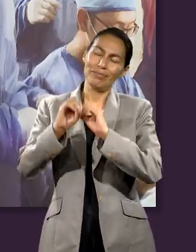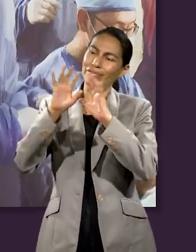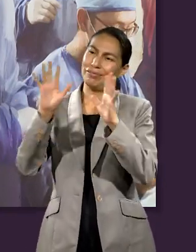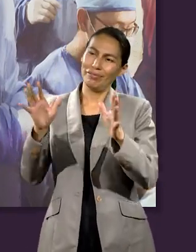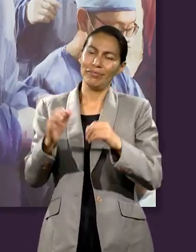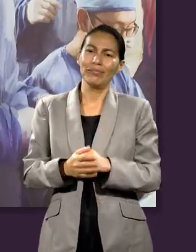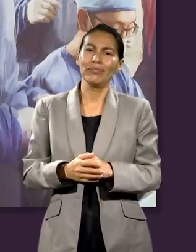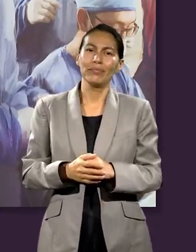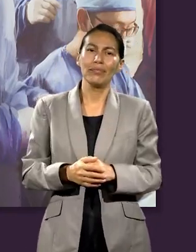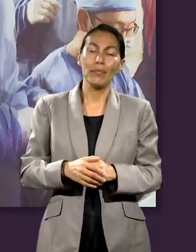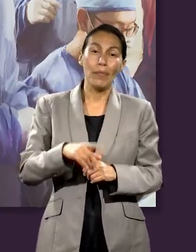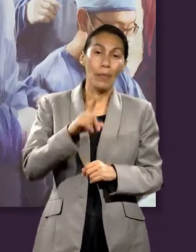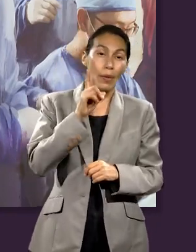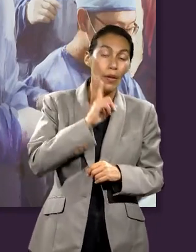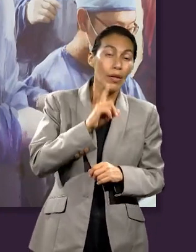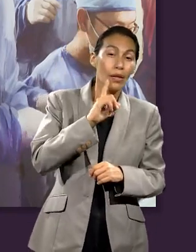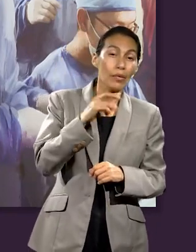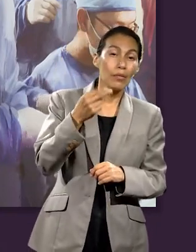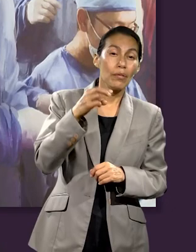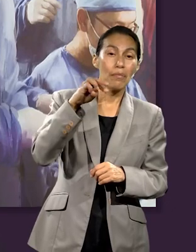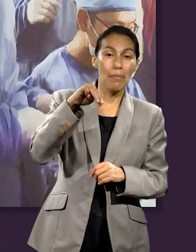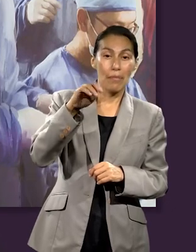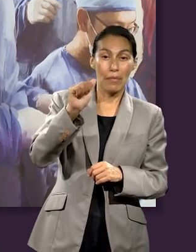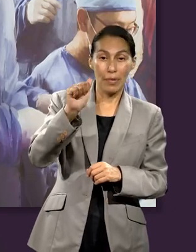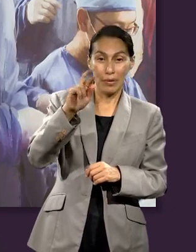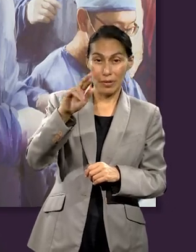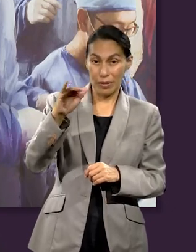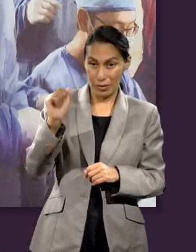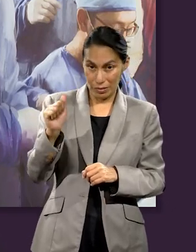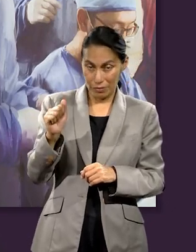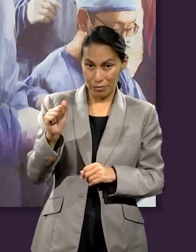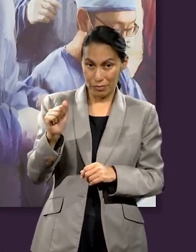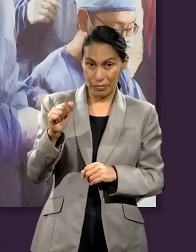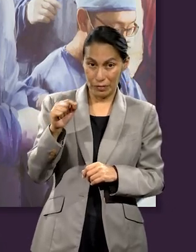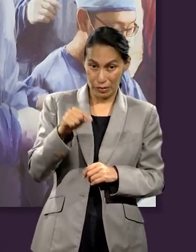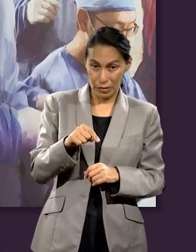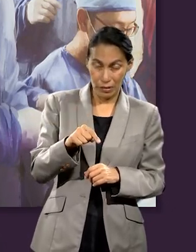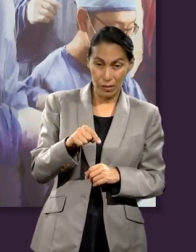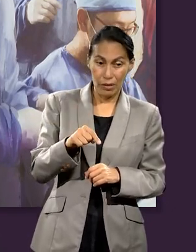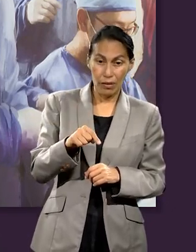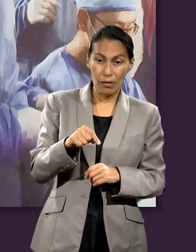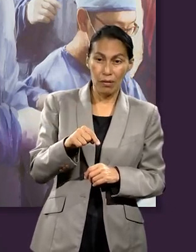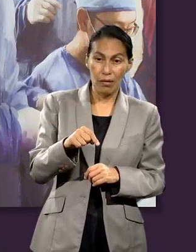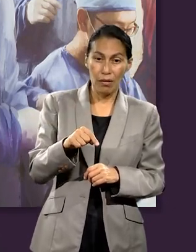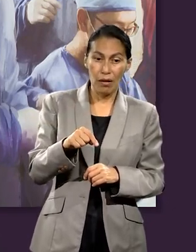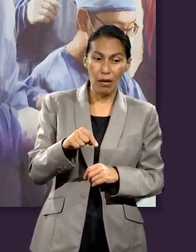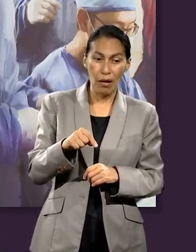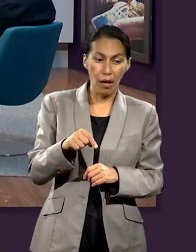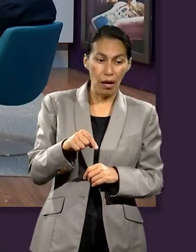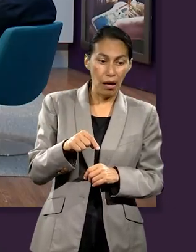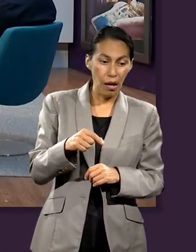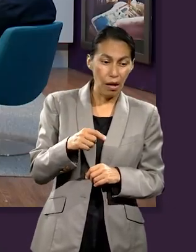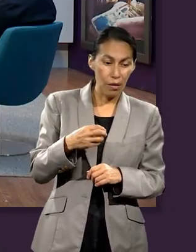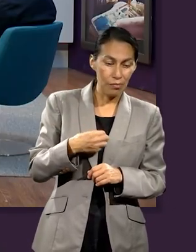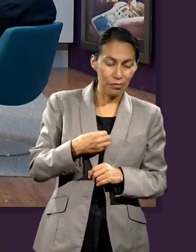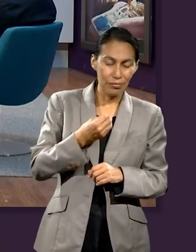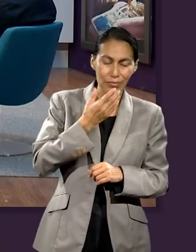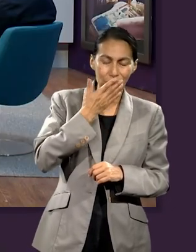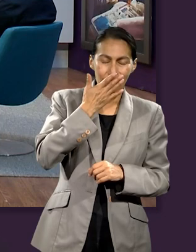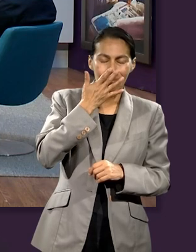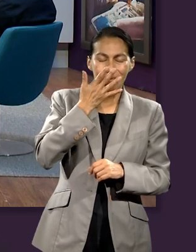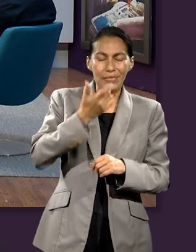Lo que hacía, el acto que hizo María, no lo vio en relación a cuánto costaba.